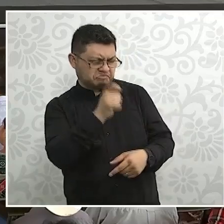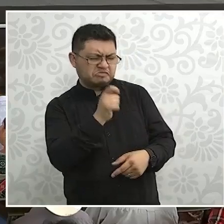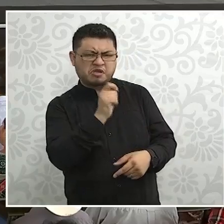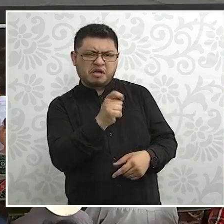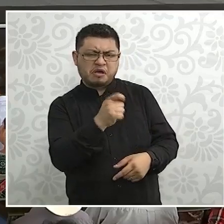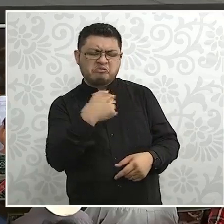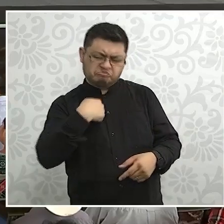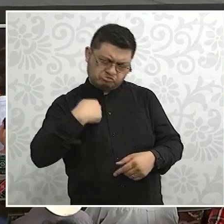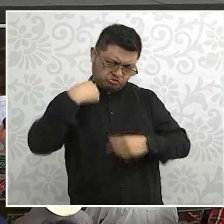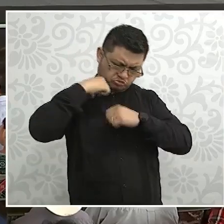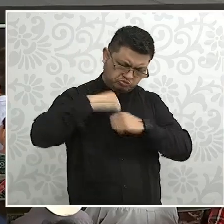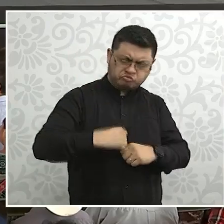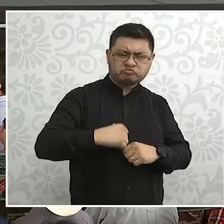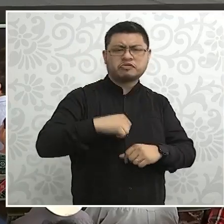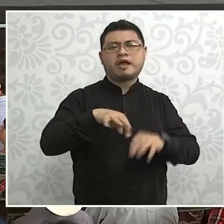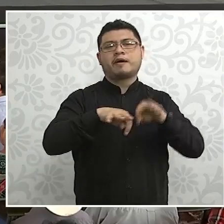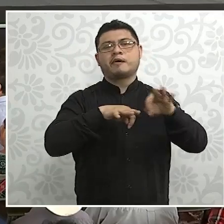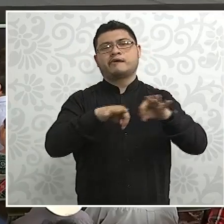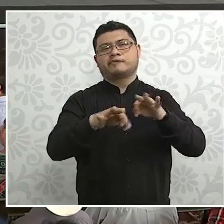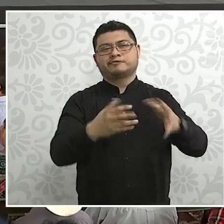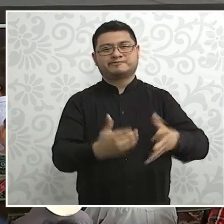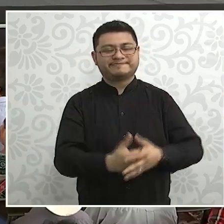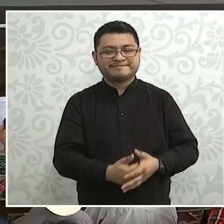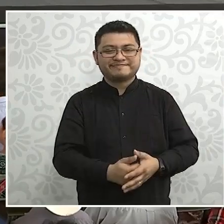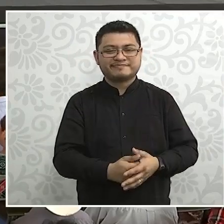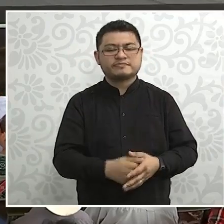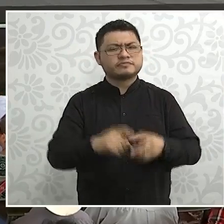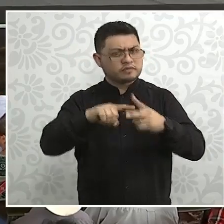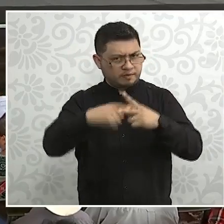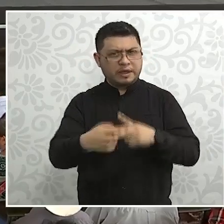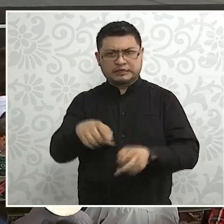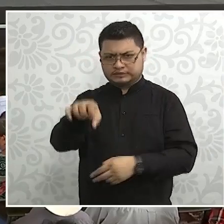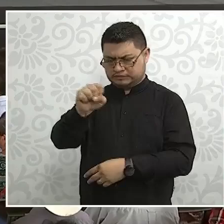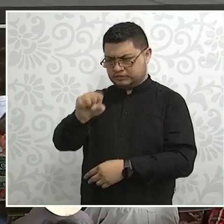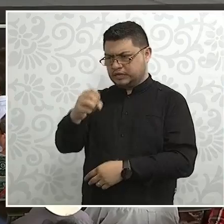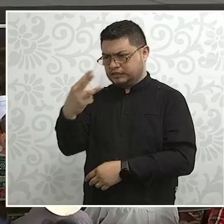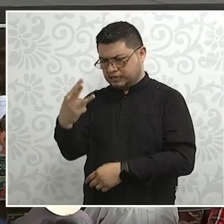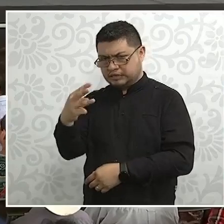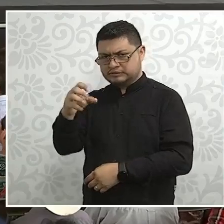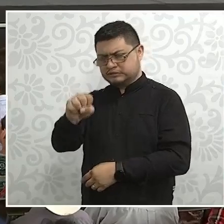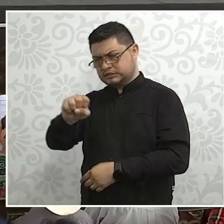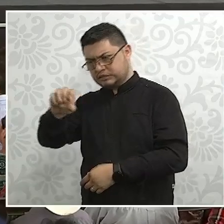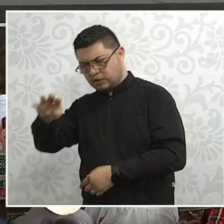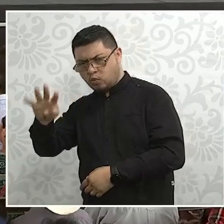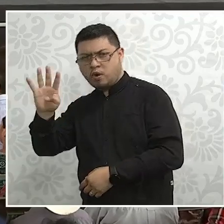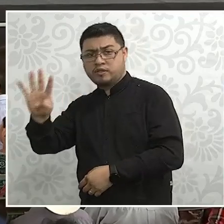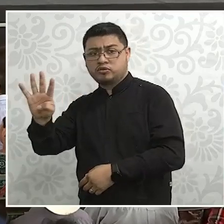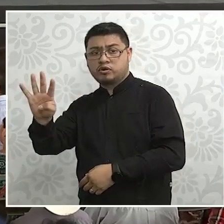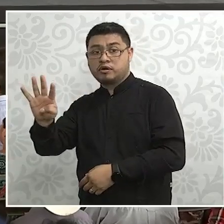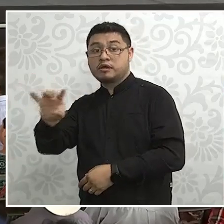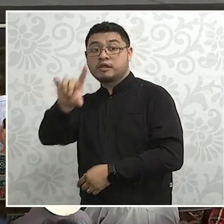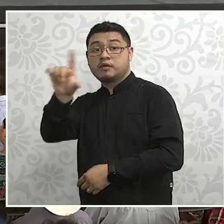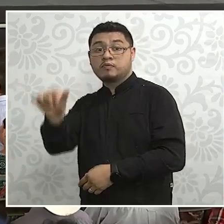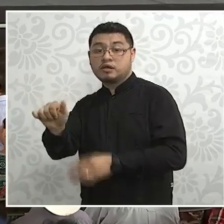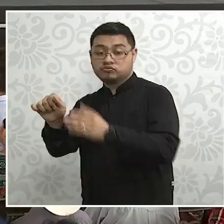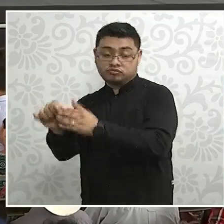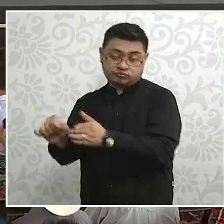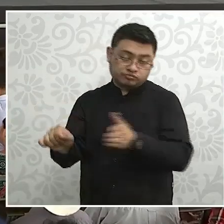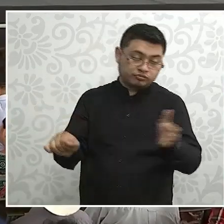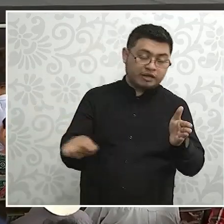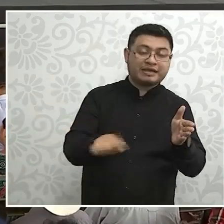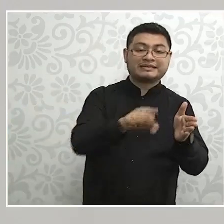vamos a iniciar con las mujeres de 63 y 64 y después vamos de 60 a